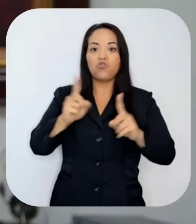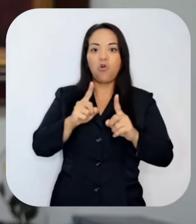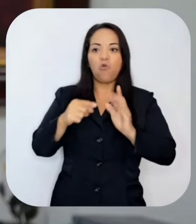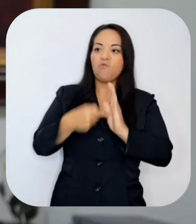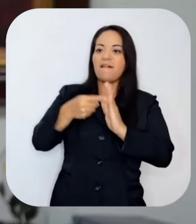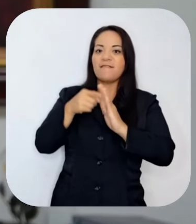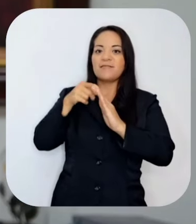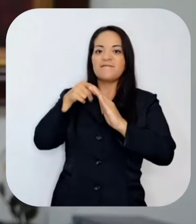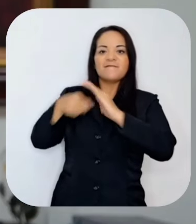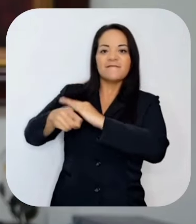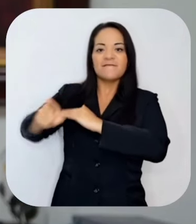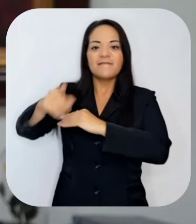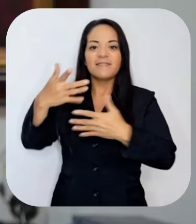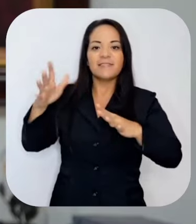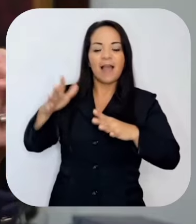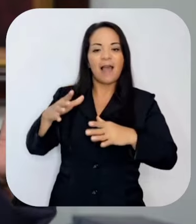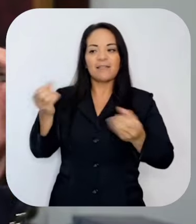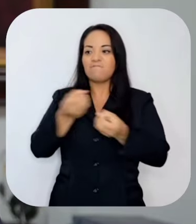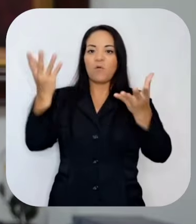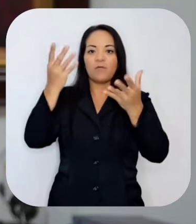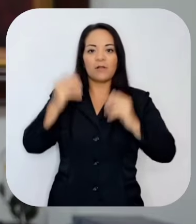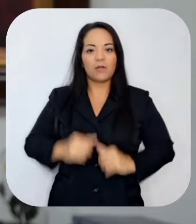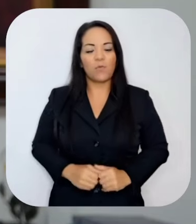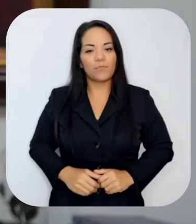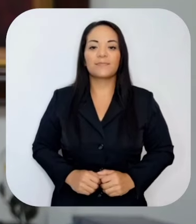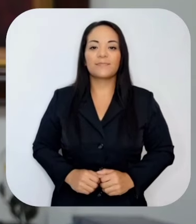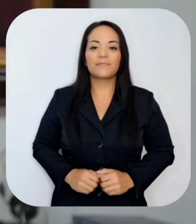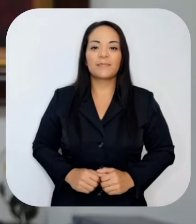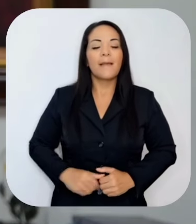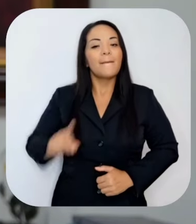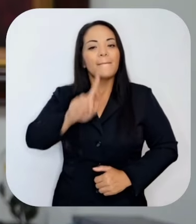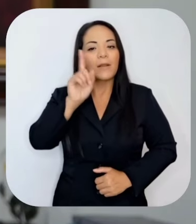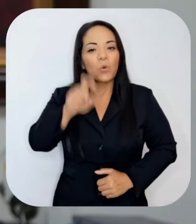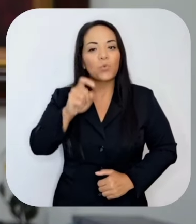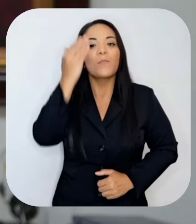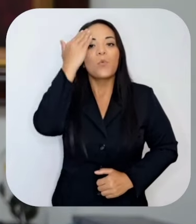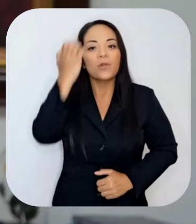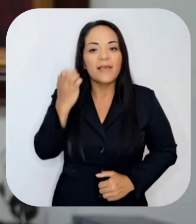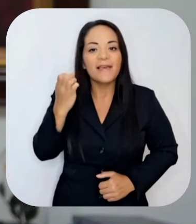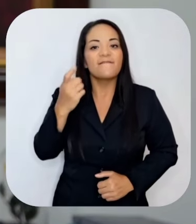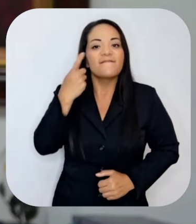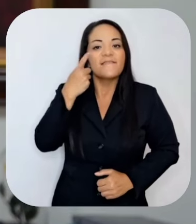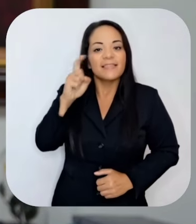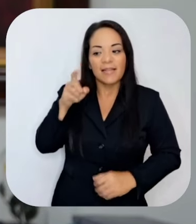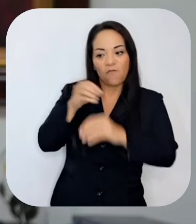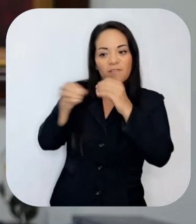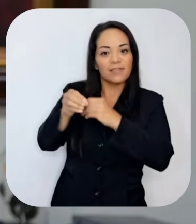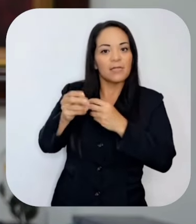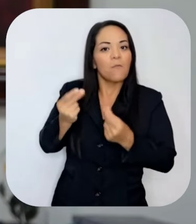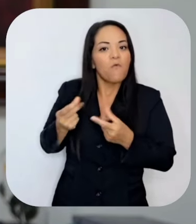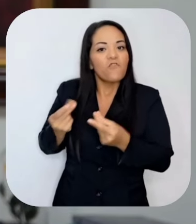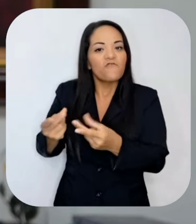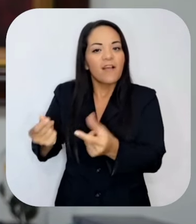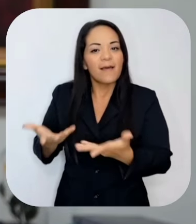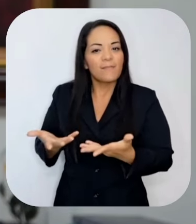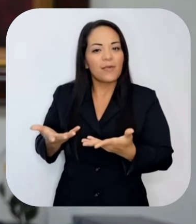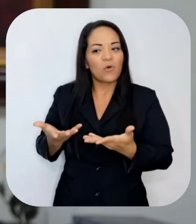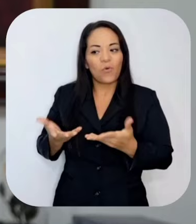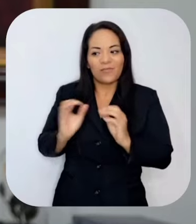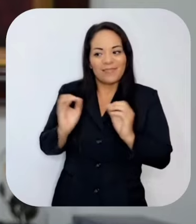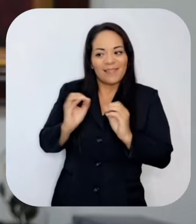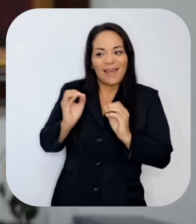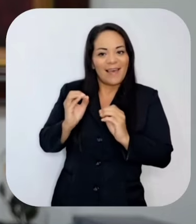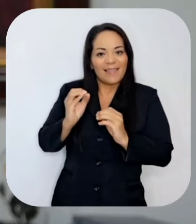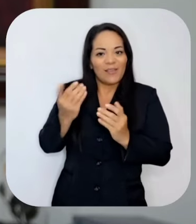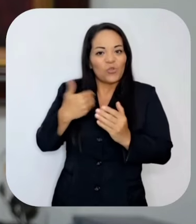¿Por qué la Fiscalía se movió tan rápido con una base tan débil haciendo uso de un sensacionalismo